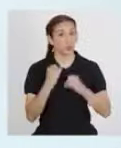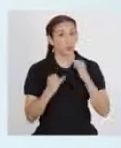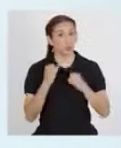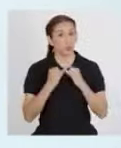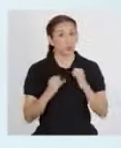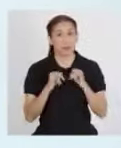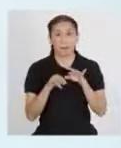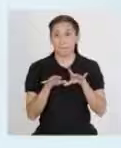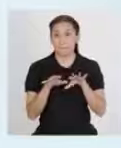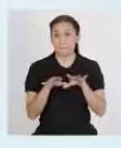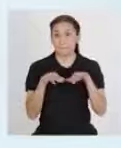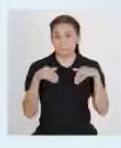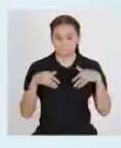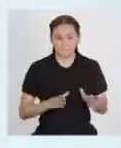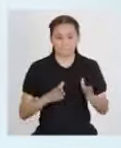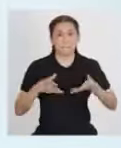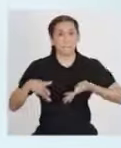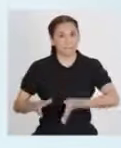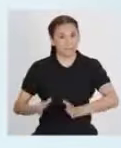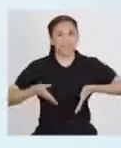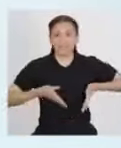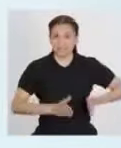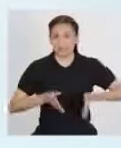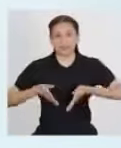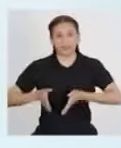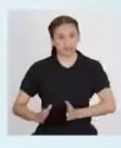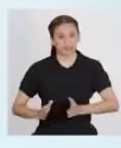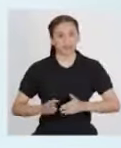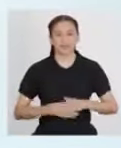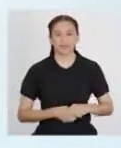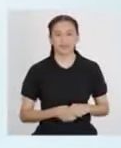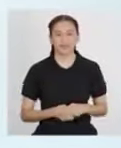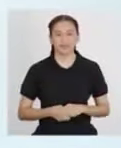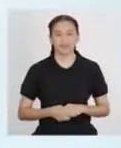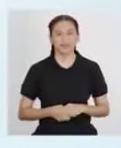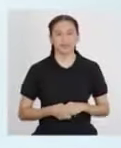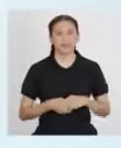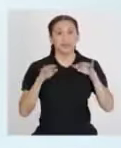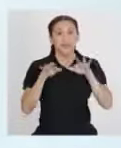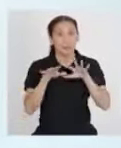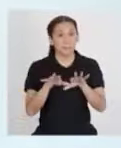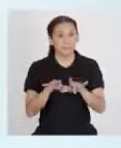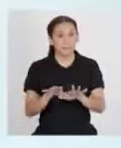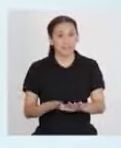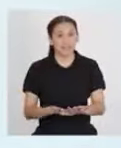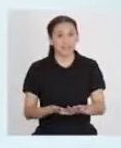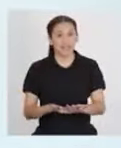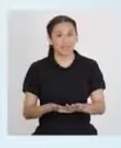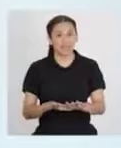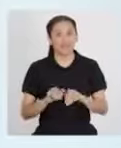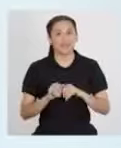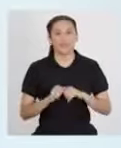Por último llega a nuestras piernas y a nuestros pies.